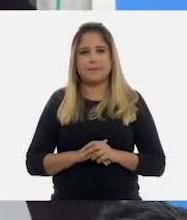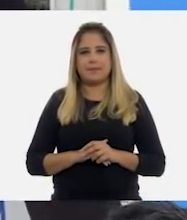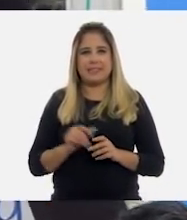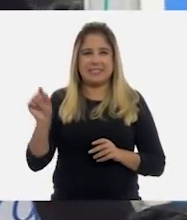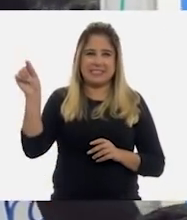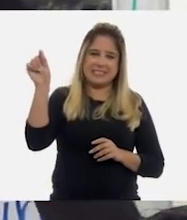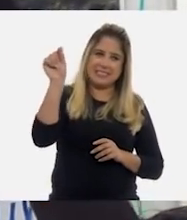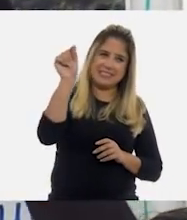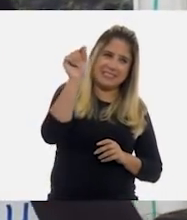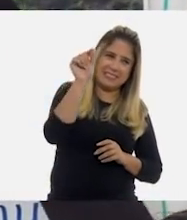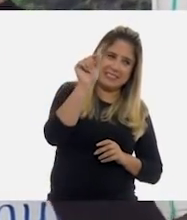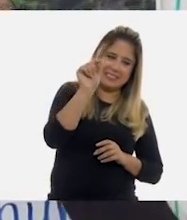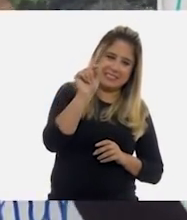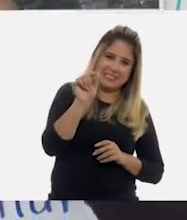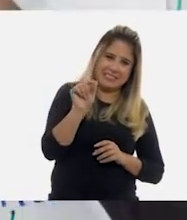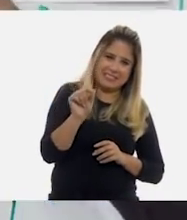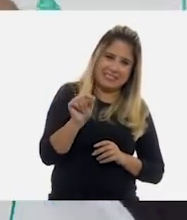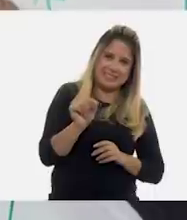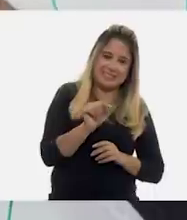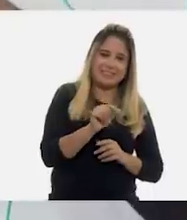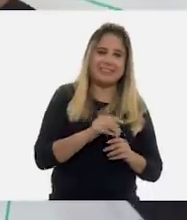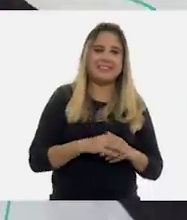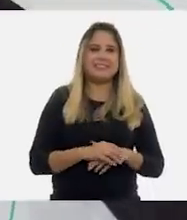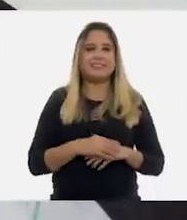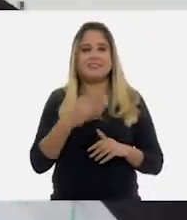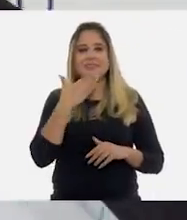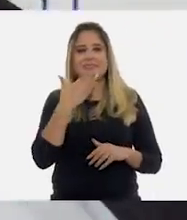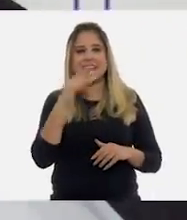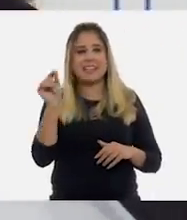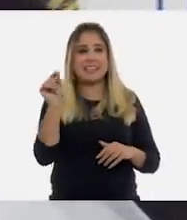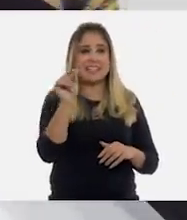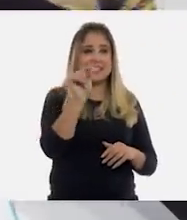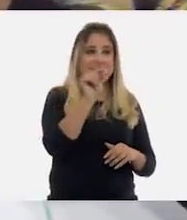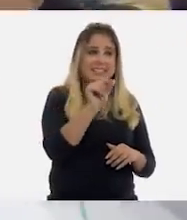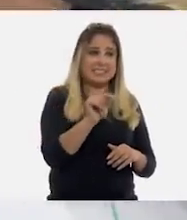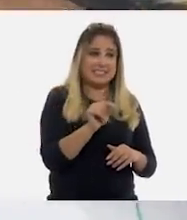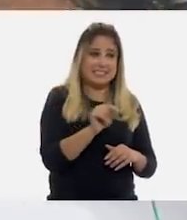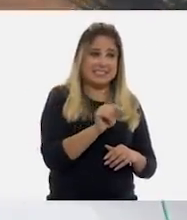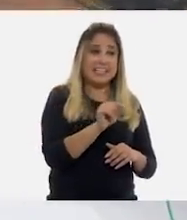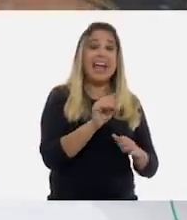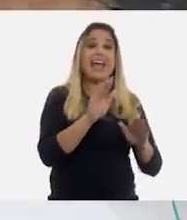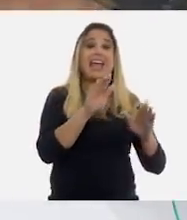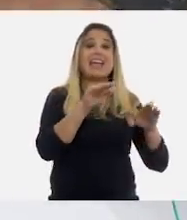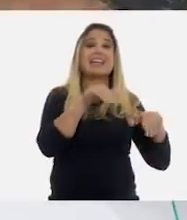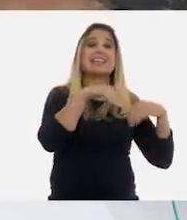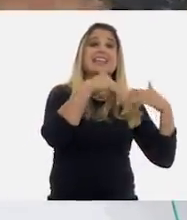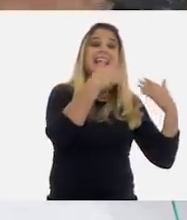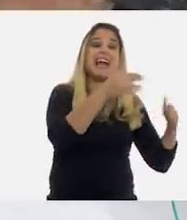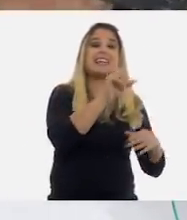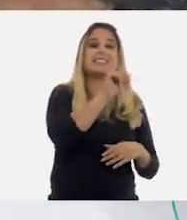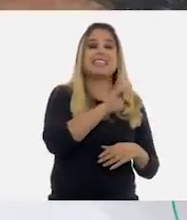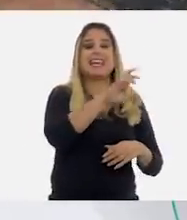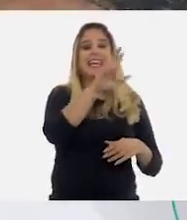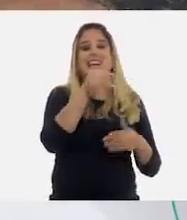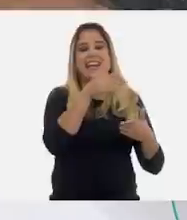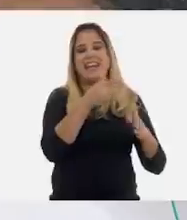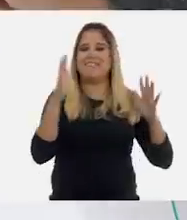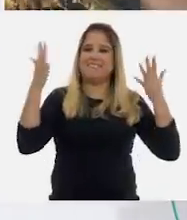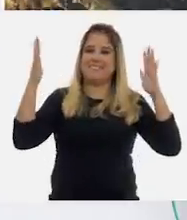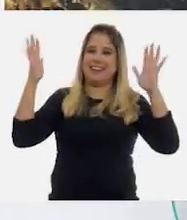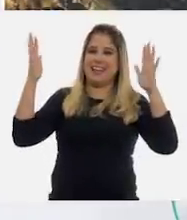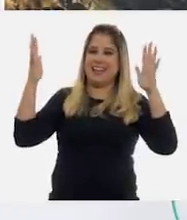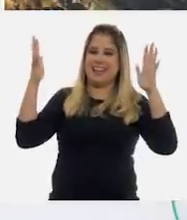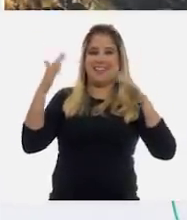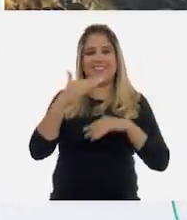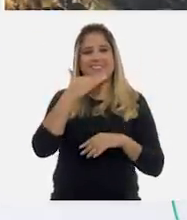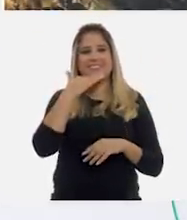Oh, pasamos. Uy. Excelente. Y luego pasamos también por el valle hasta llegar a la sierra. Bravo. Muy